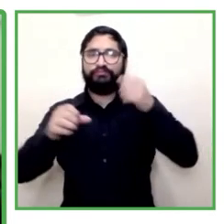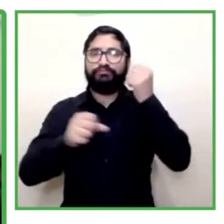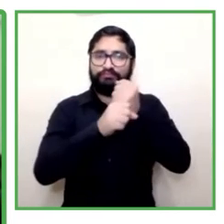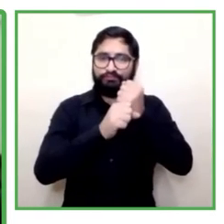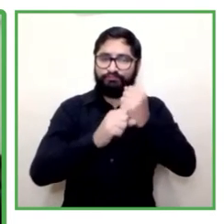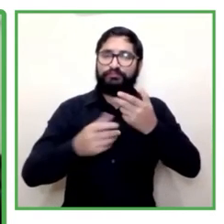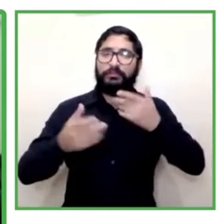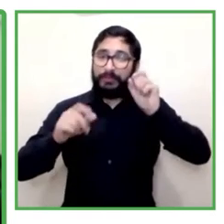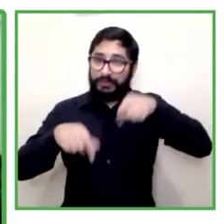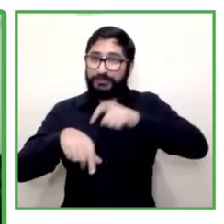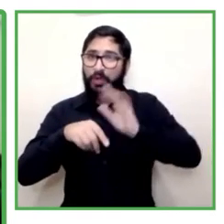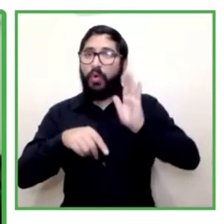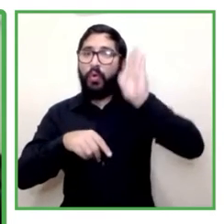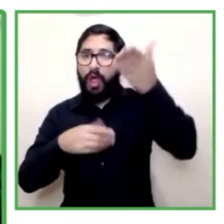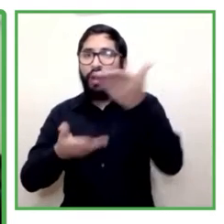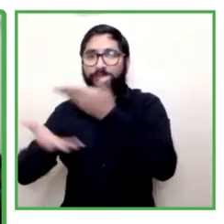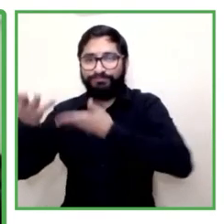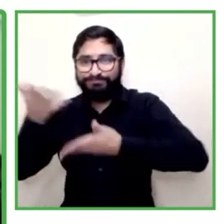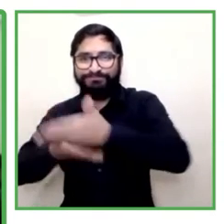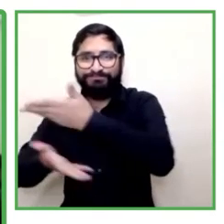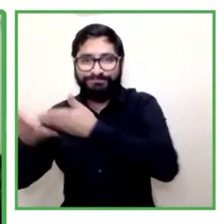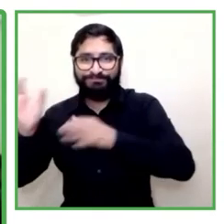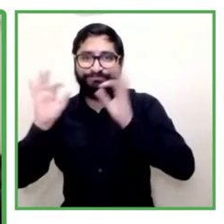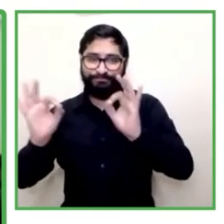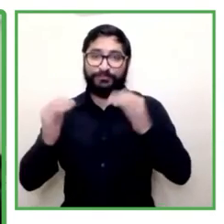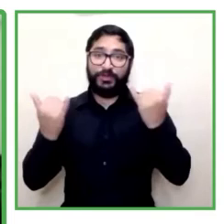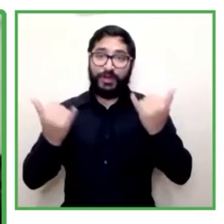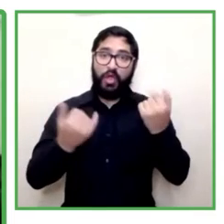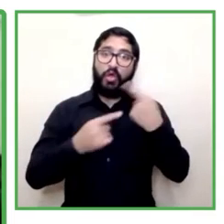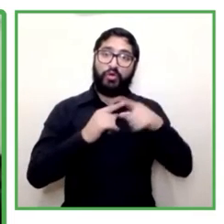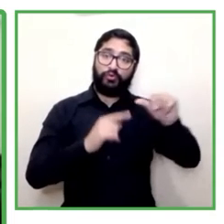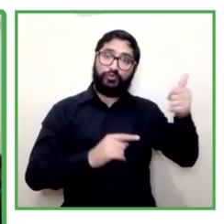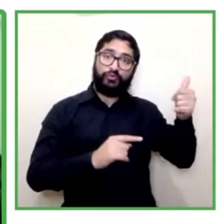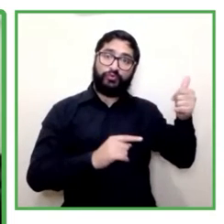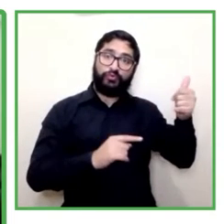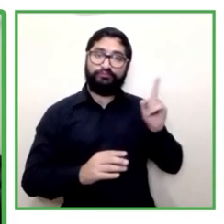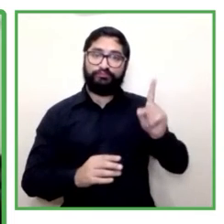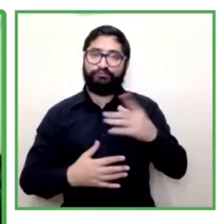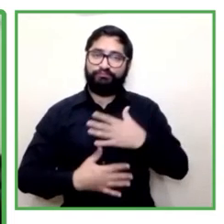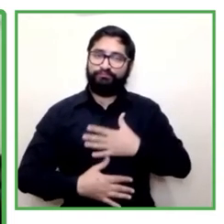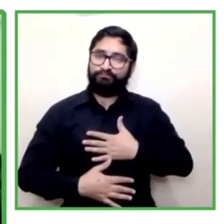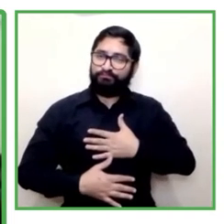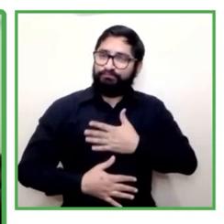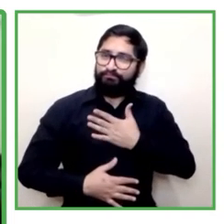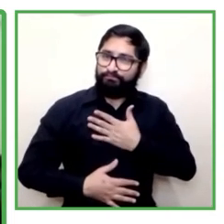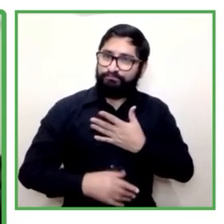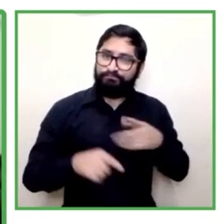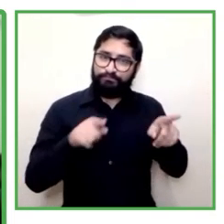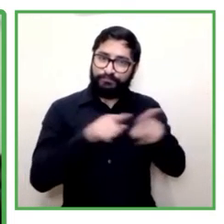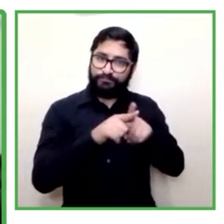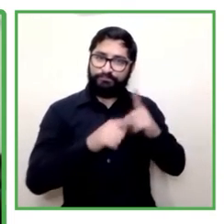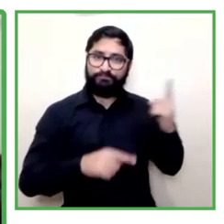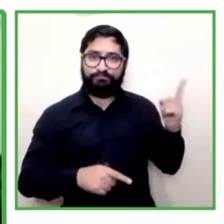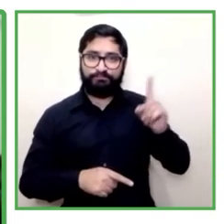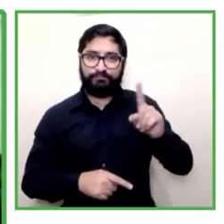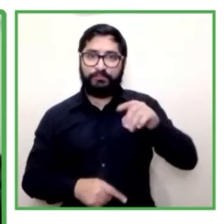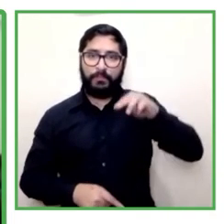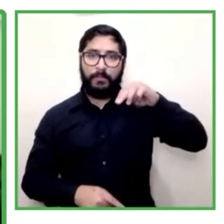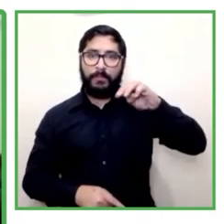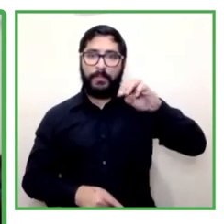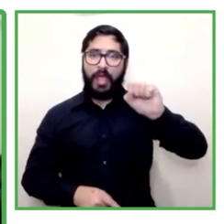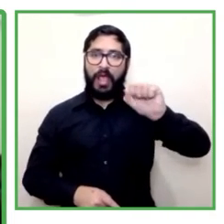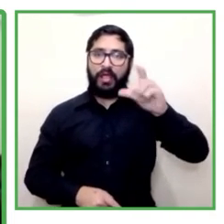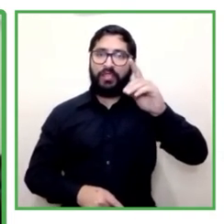Y ahora yo tengo también la posibilidad de presentarles a ustedes a Magda Hernández Acuña. Magda